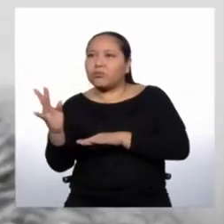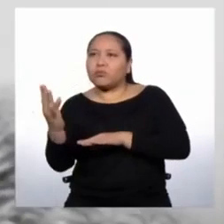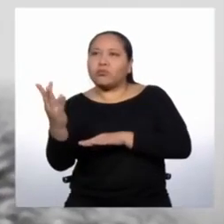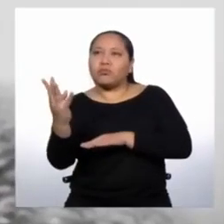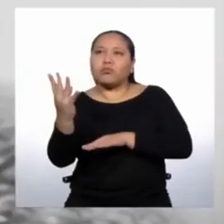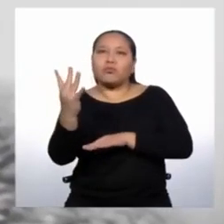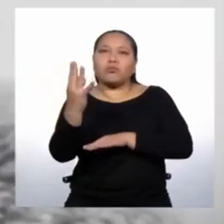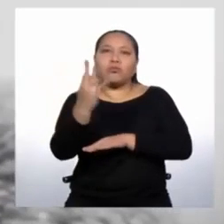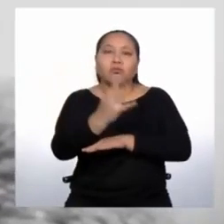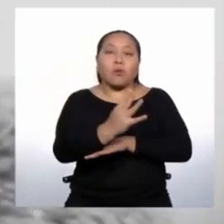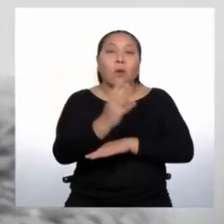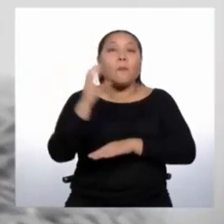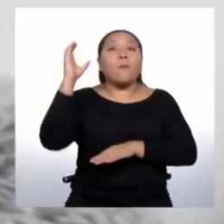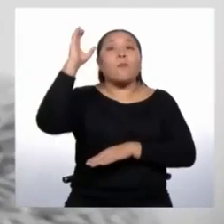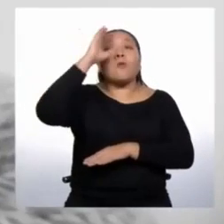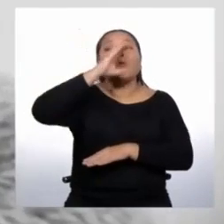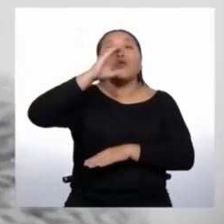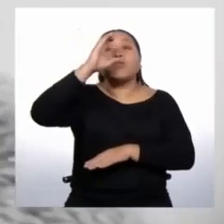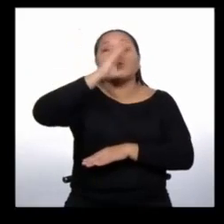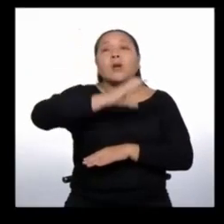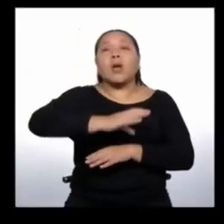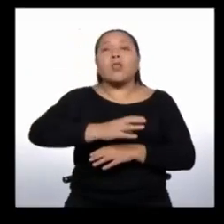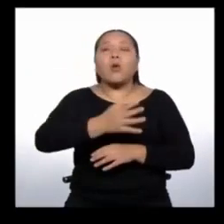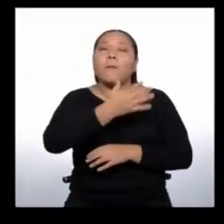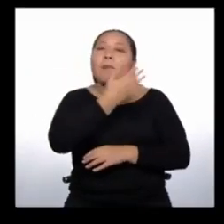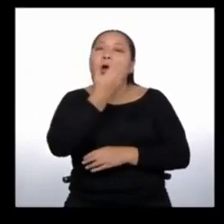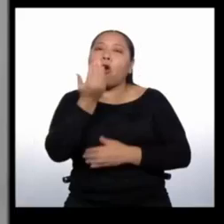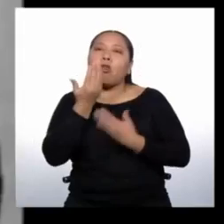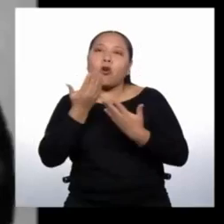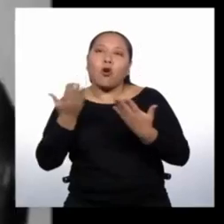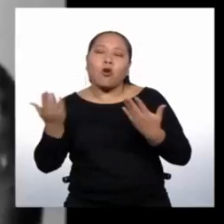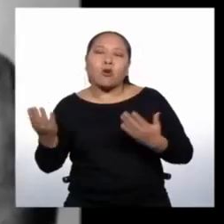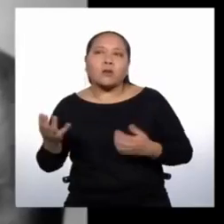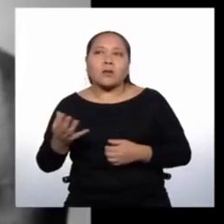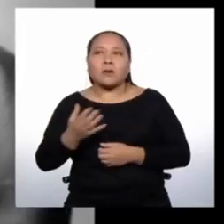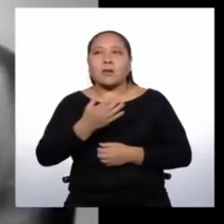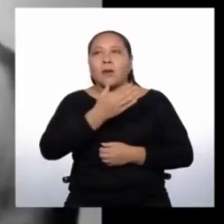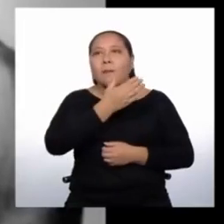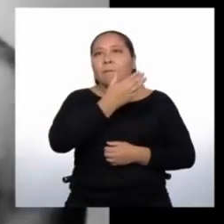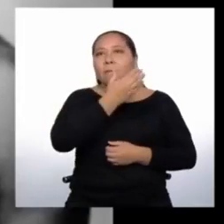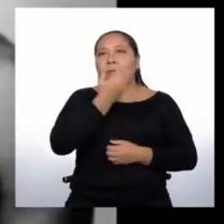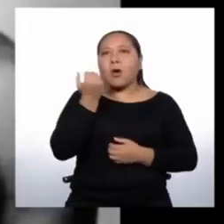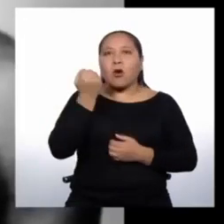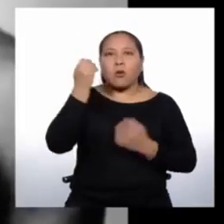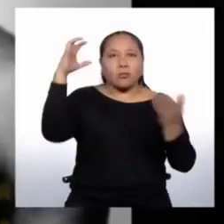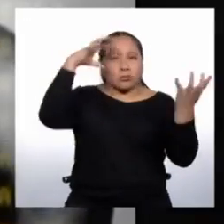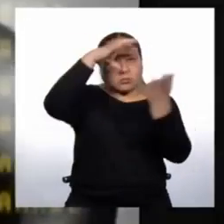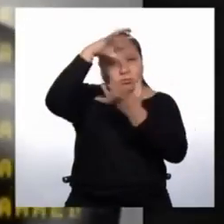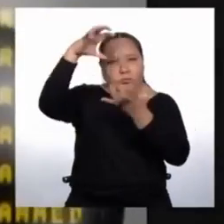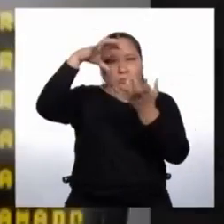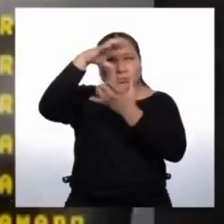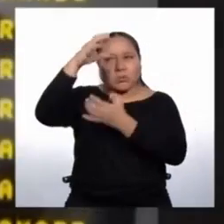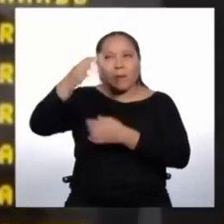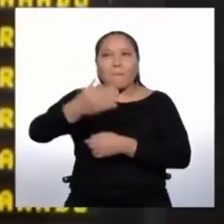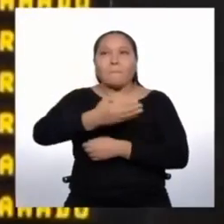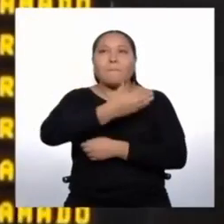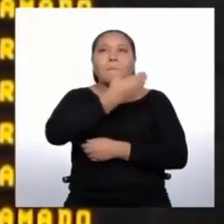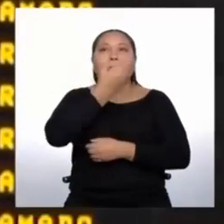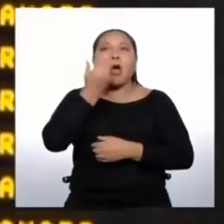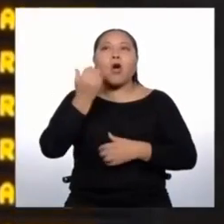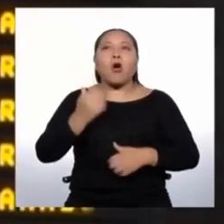recursos, de mejores climas, de mejores condiciones de vida.